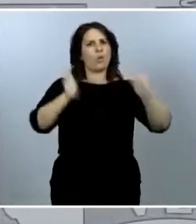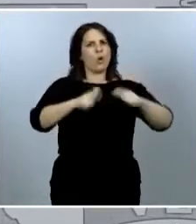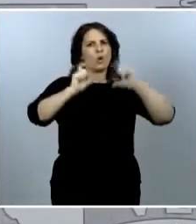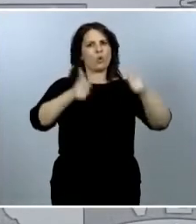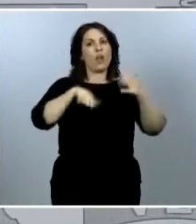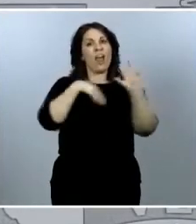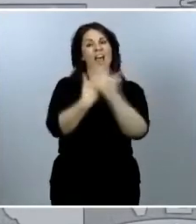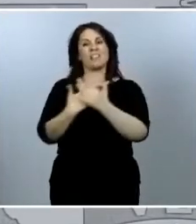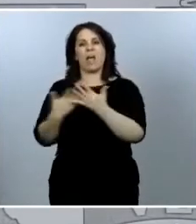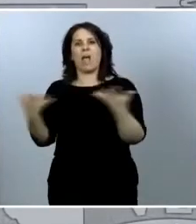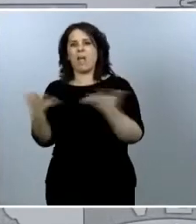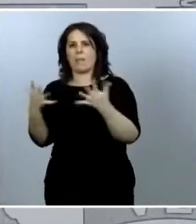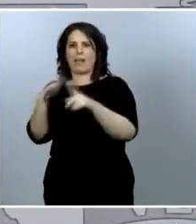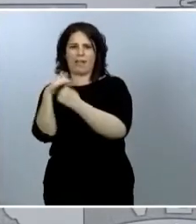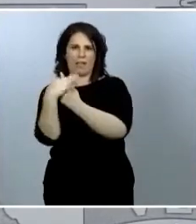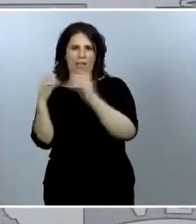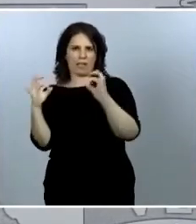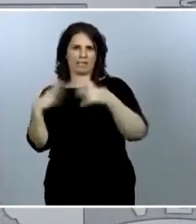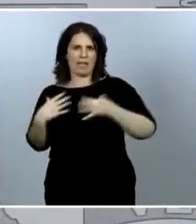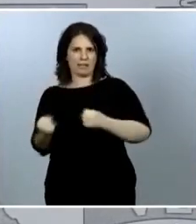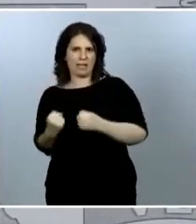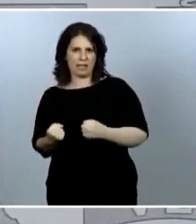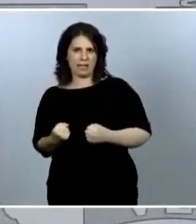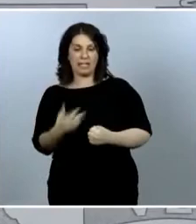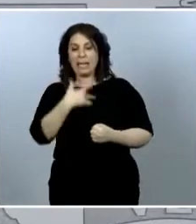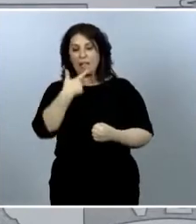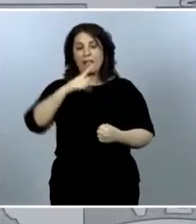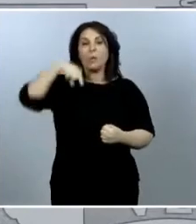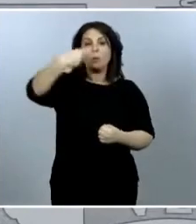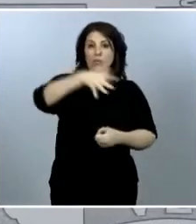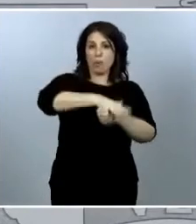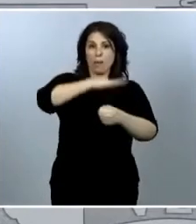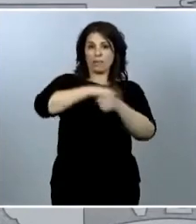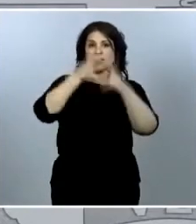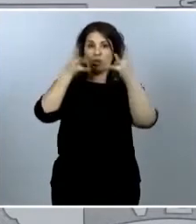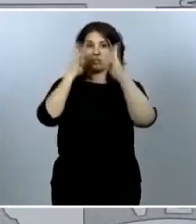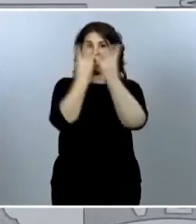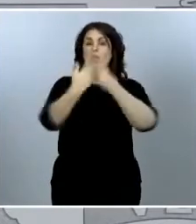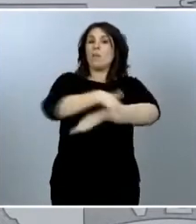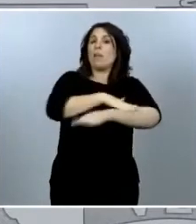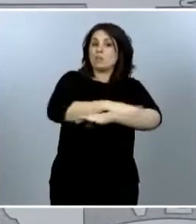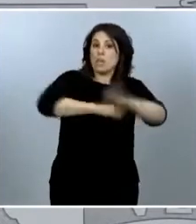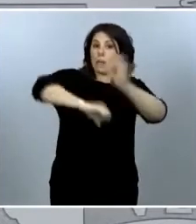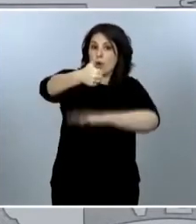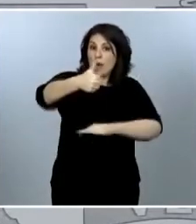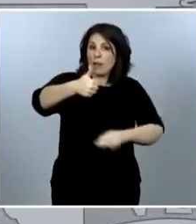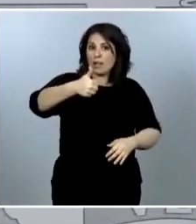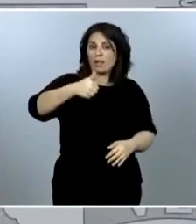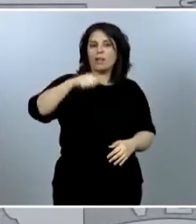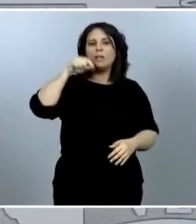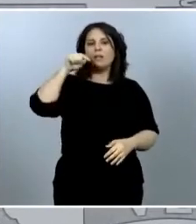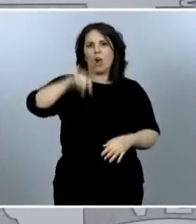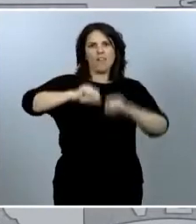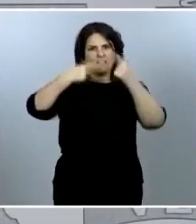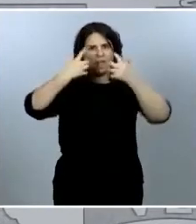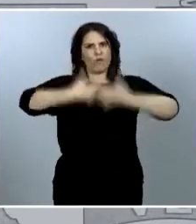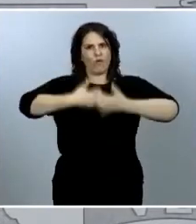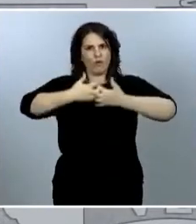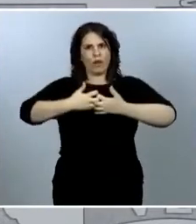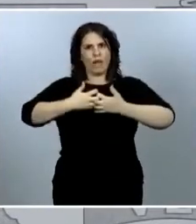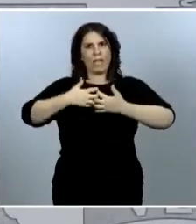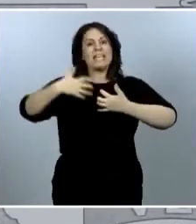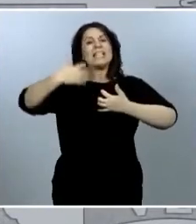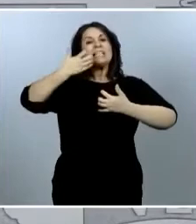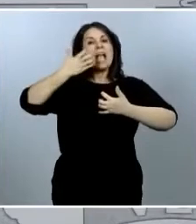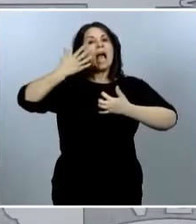estas normas que vamos a aprobar el próximo martes en el Consejo de Ministros regirán mientras se mantenga la emergencia sanitaria. La